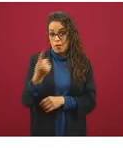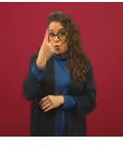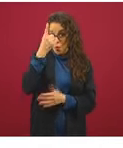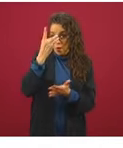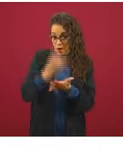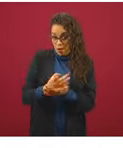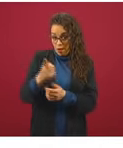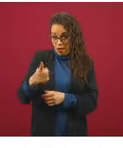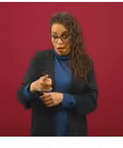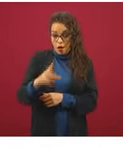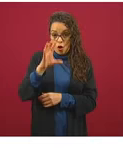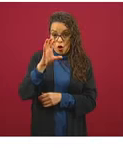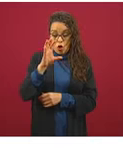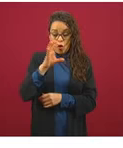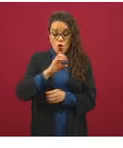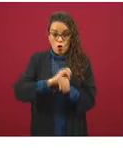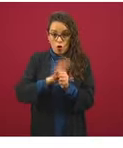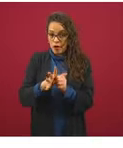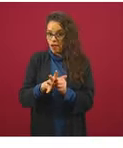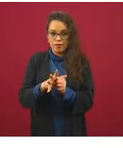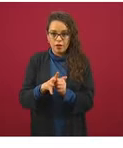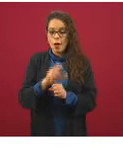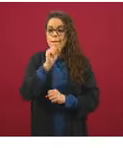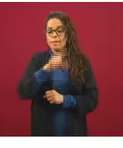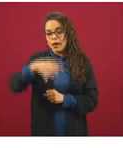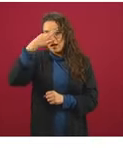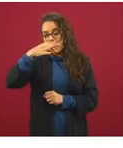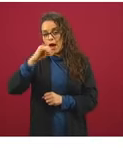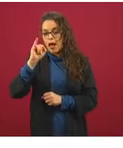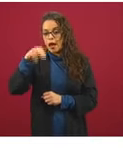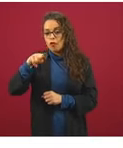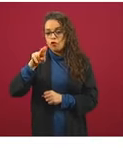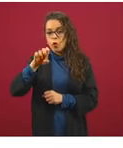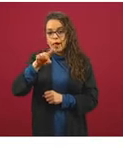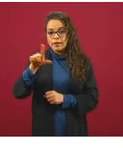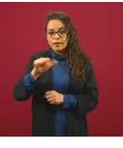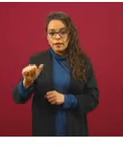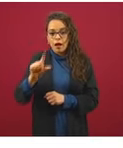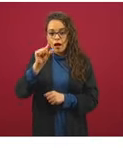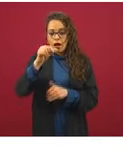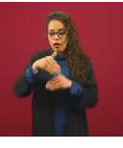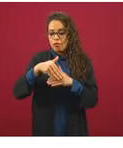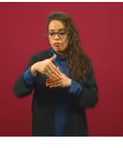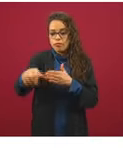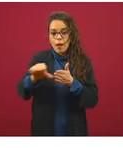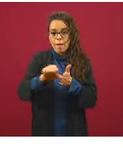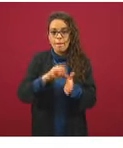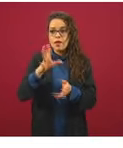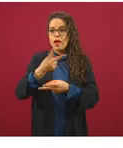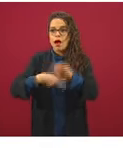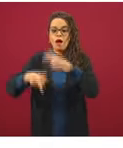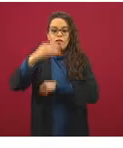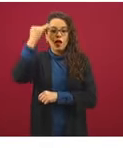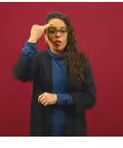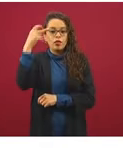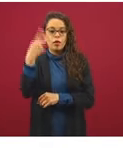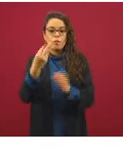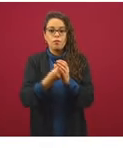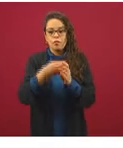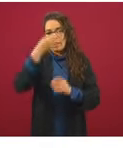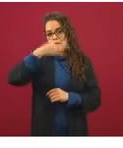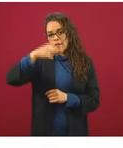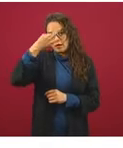temporada de influenza que se acerca en un futuro, en un par de meses y para otro tipo de